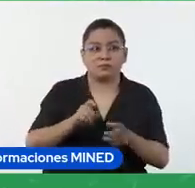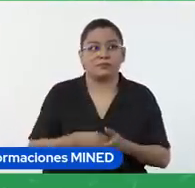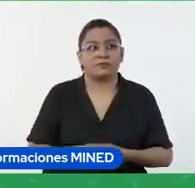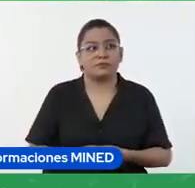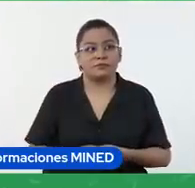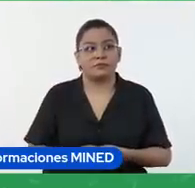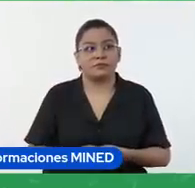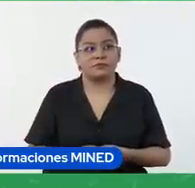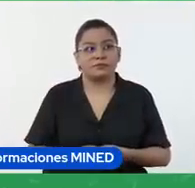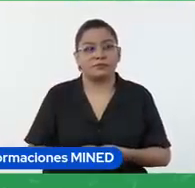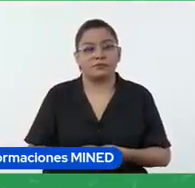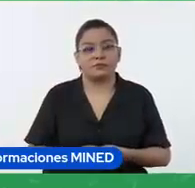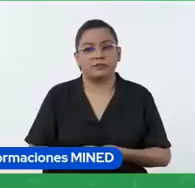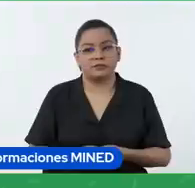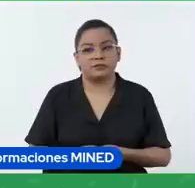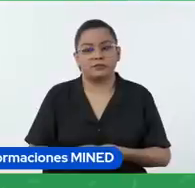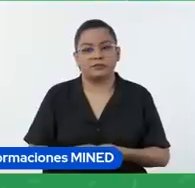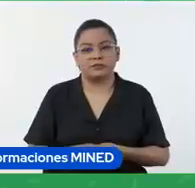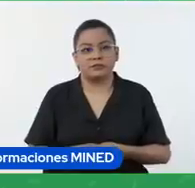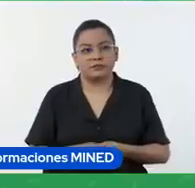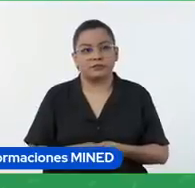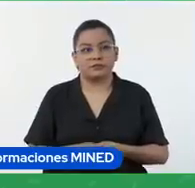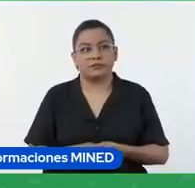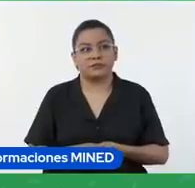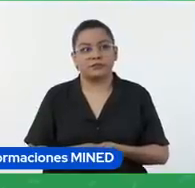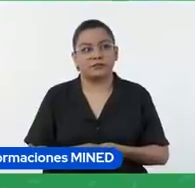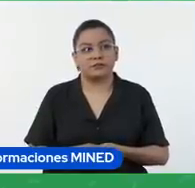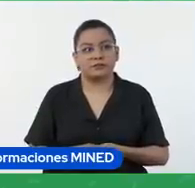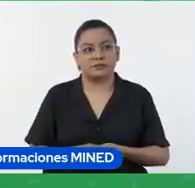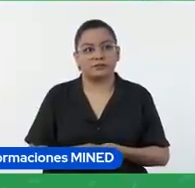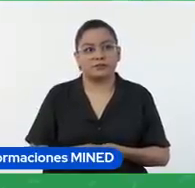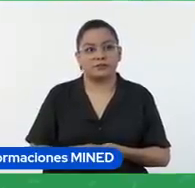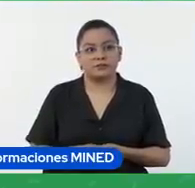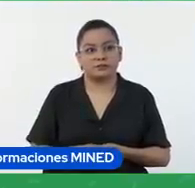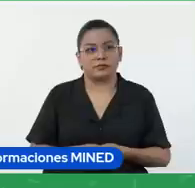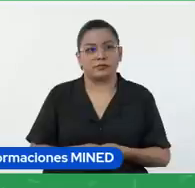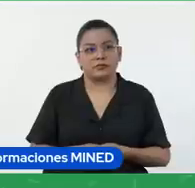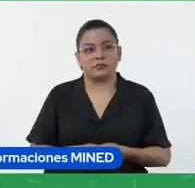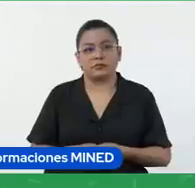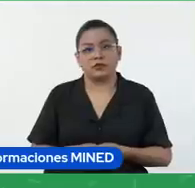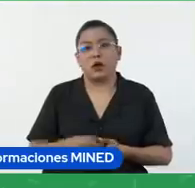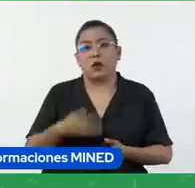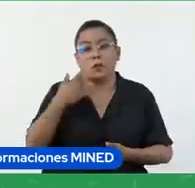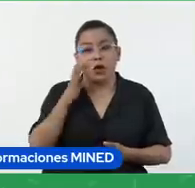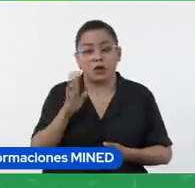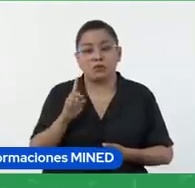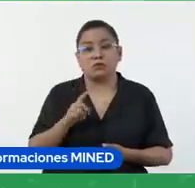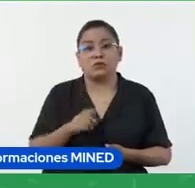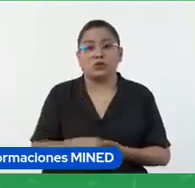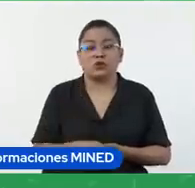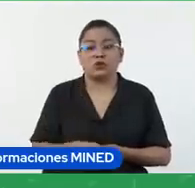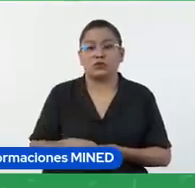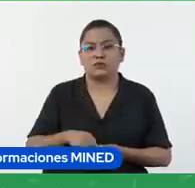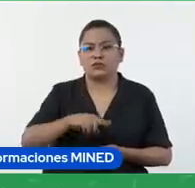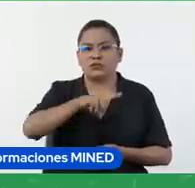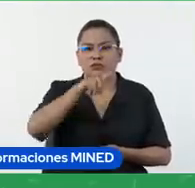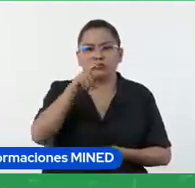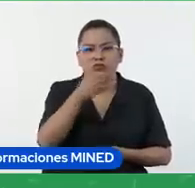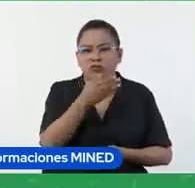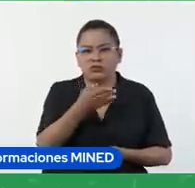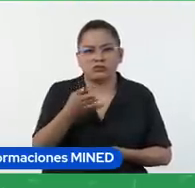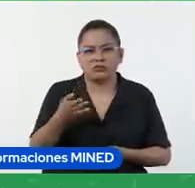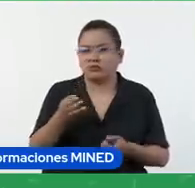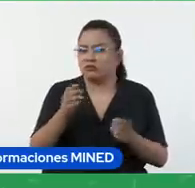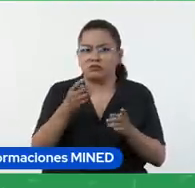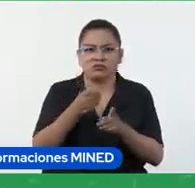son respetuosos ¿verdad? que no van a escribir cosas fuera de lugar pero es bueno saber que existe esa